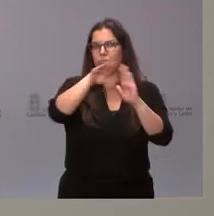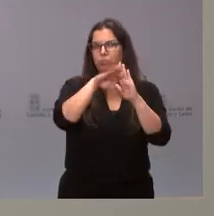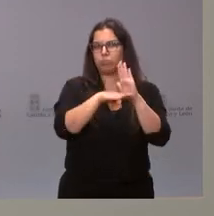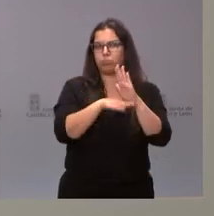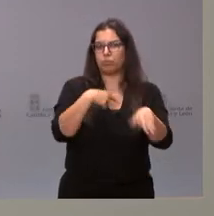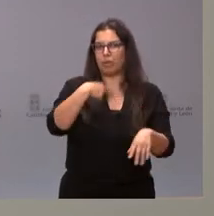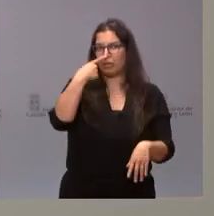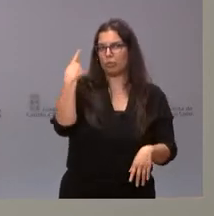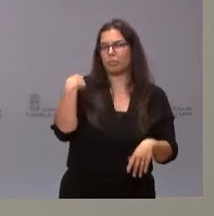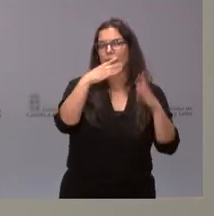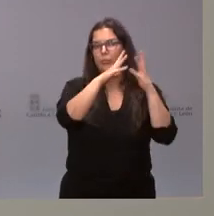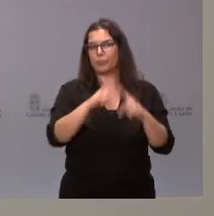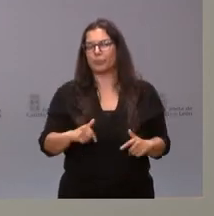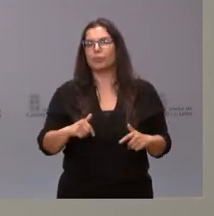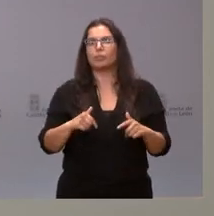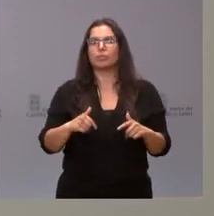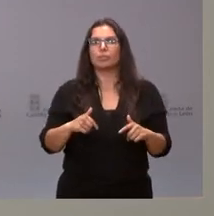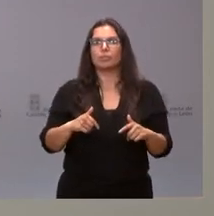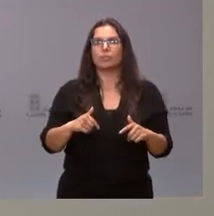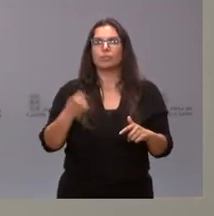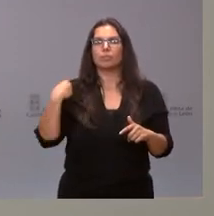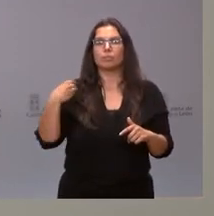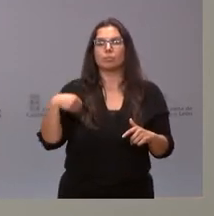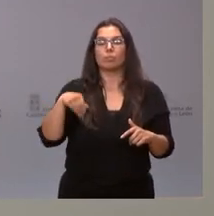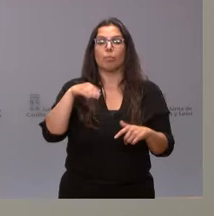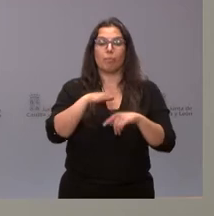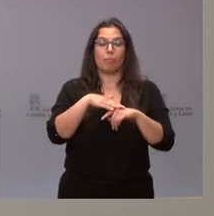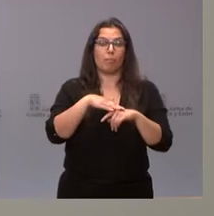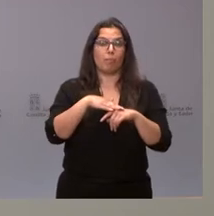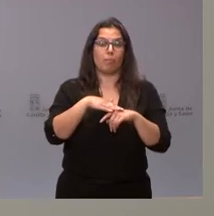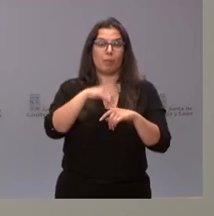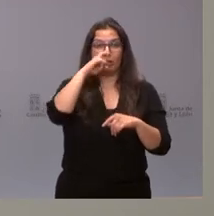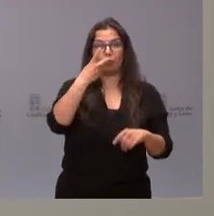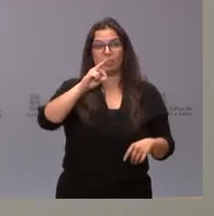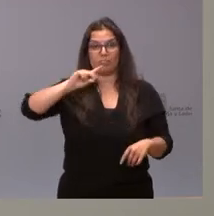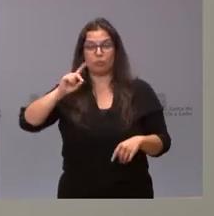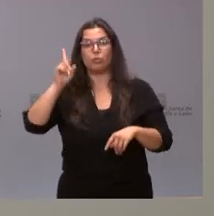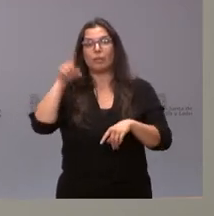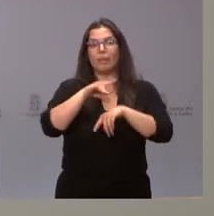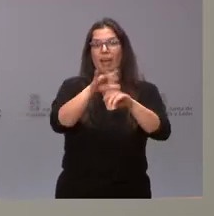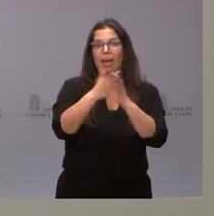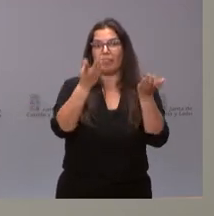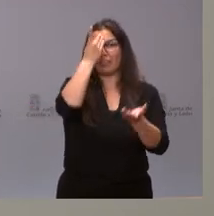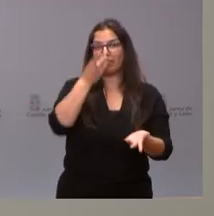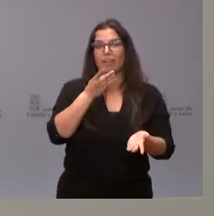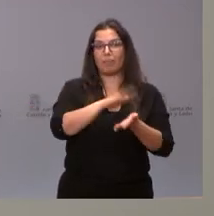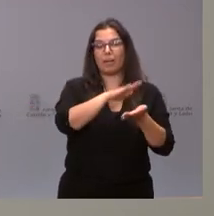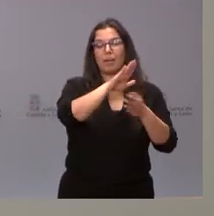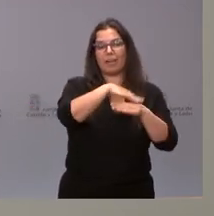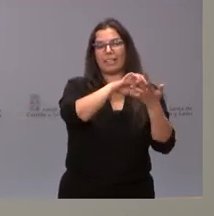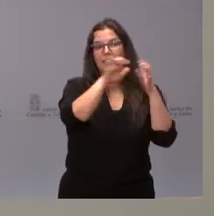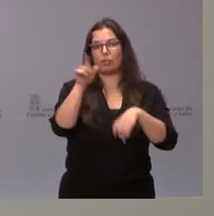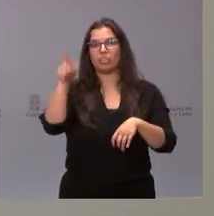correspondiente de la RIS-3 para ese ejercicio. Incluye la agenda digital para Castilla y León y la integración